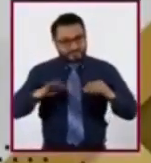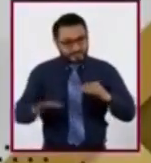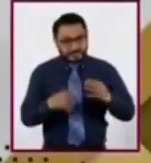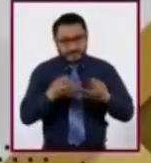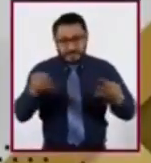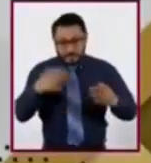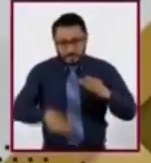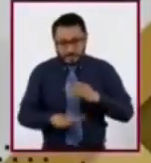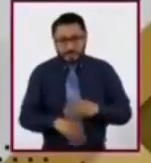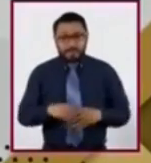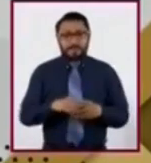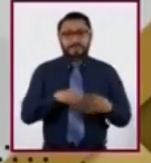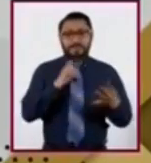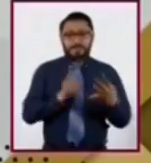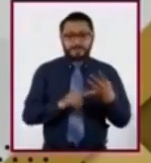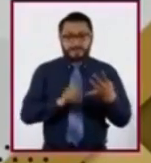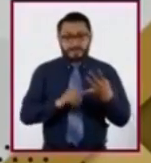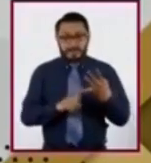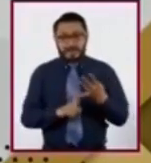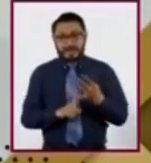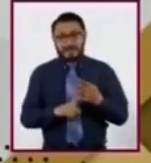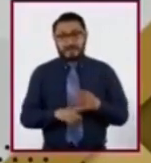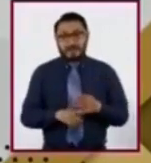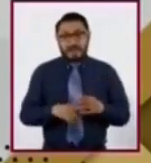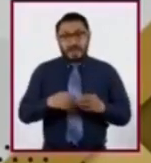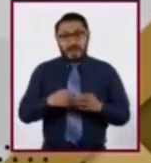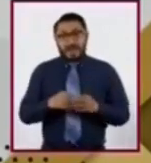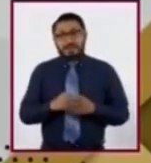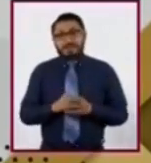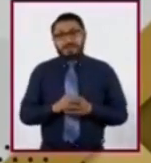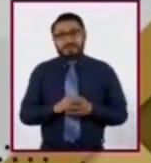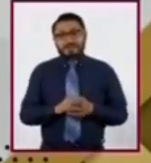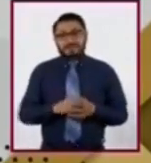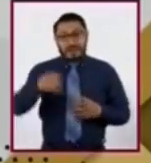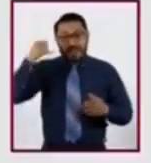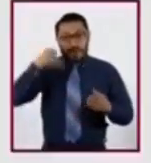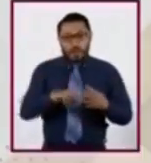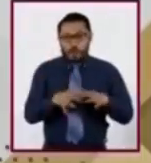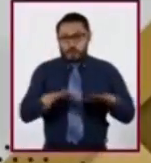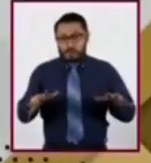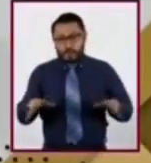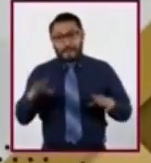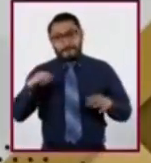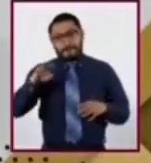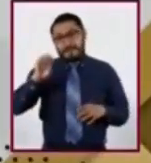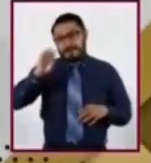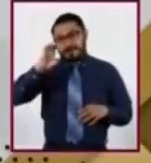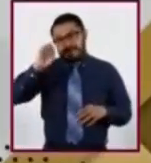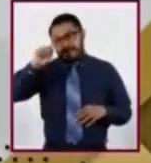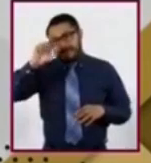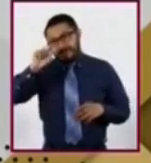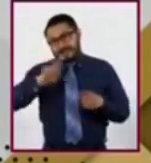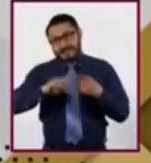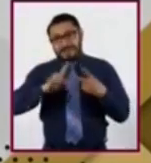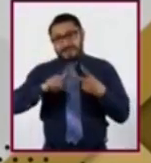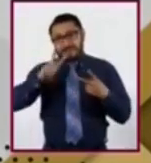Es la región de mayor extensión del fondo oceánico, más bien plano, aunque tiene mesetas, valles y montañas. Cinco.